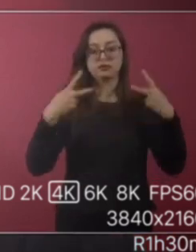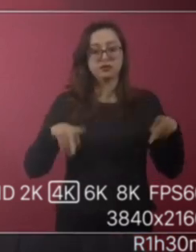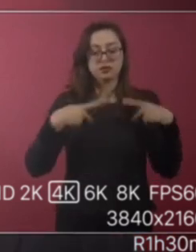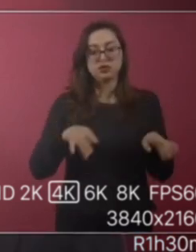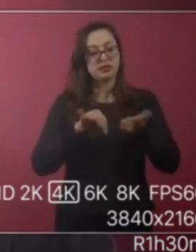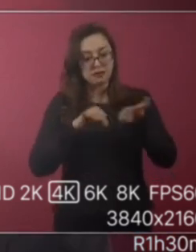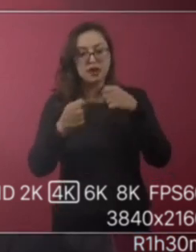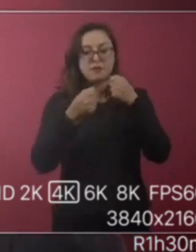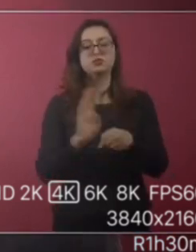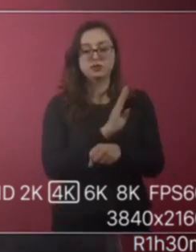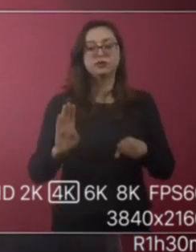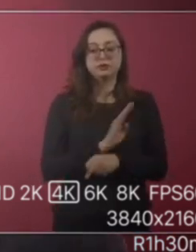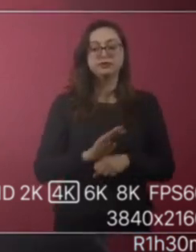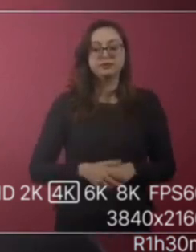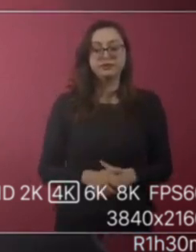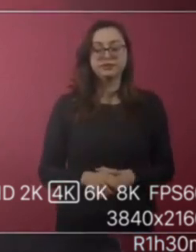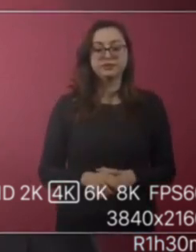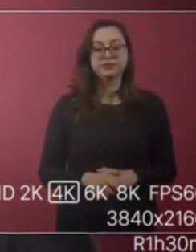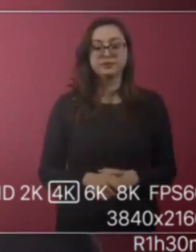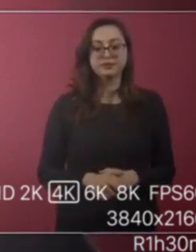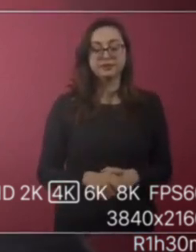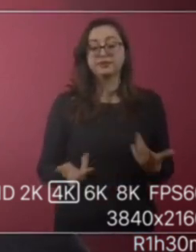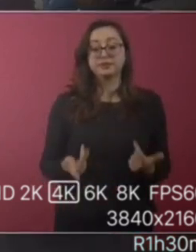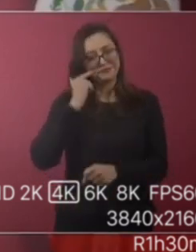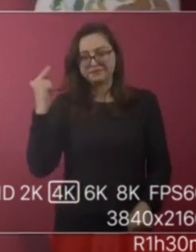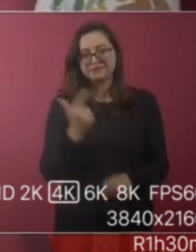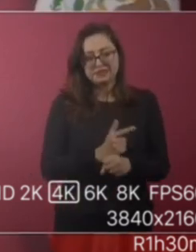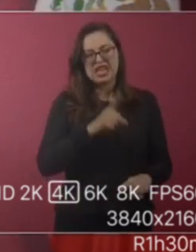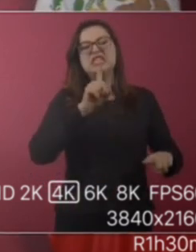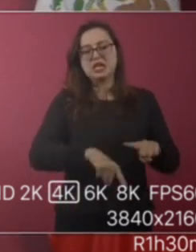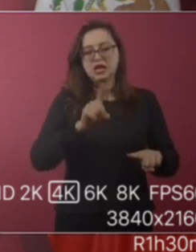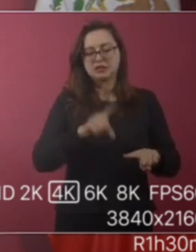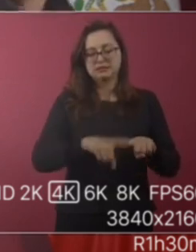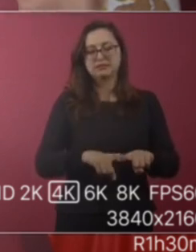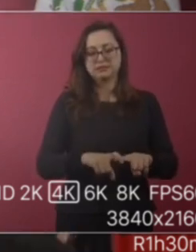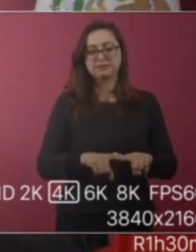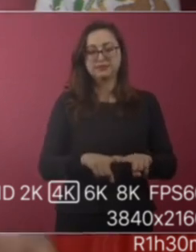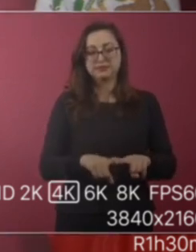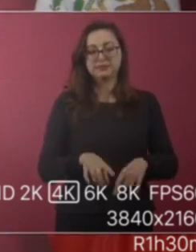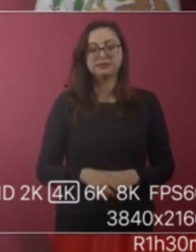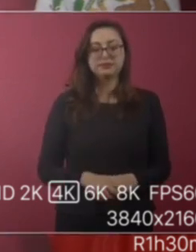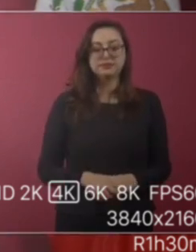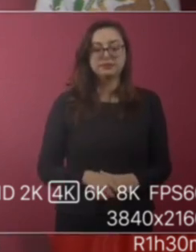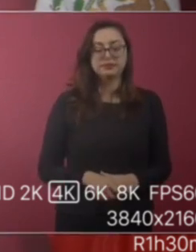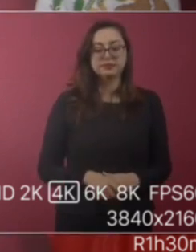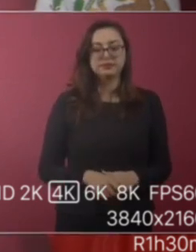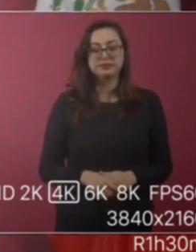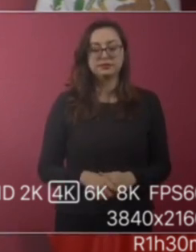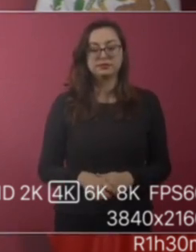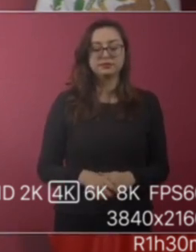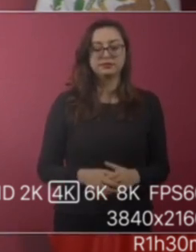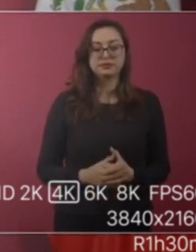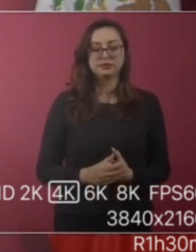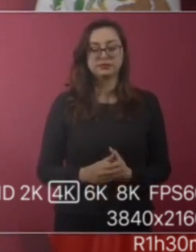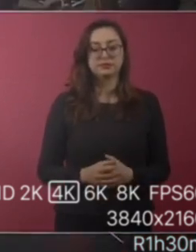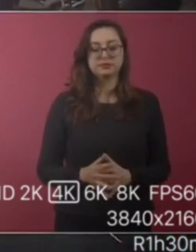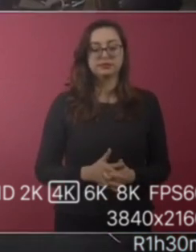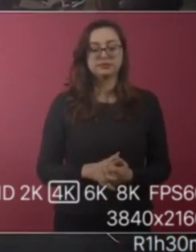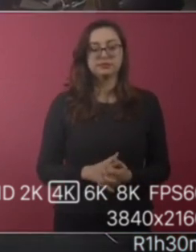participan en política. ¿A quién le conviene? Pues desde luego a la autoridad. Y ver si no es el crimen